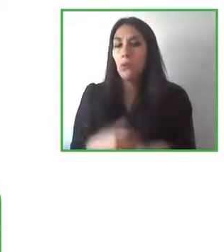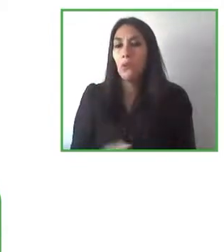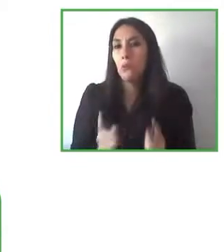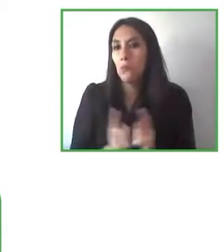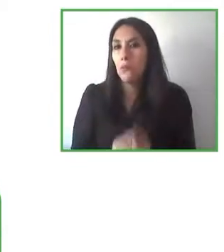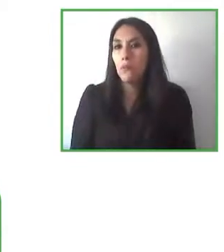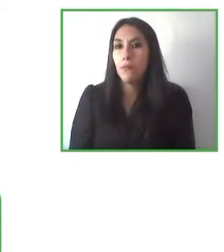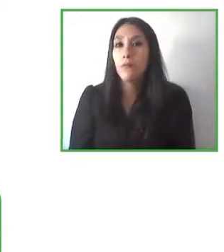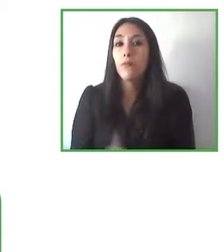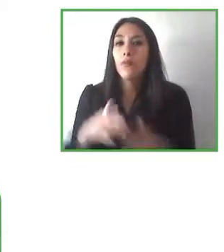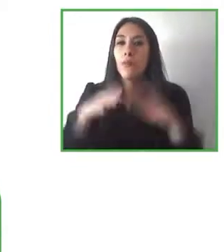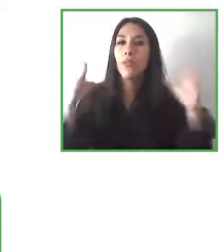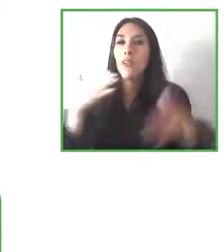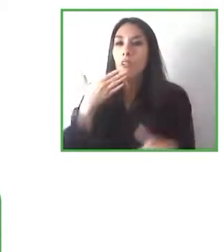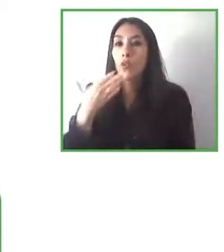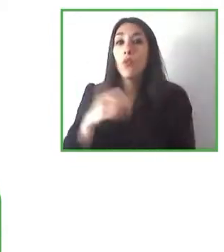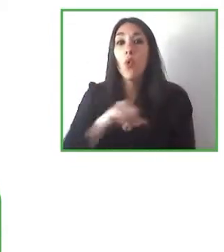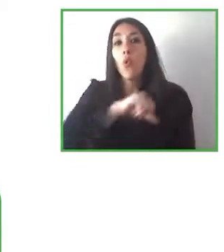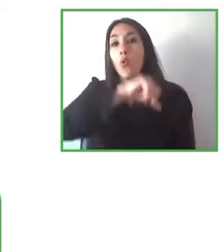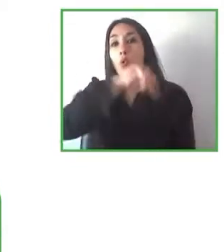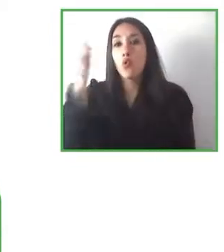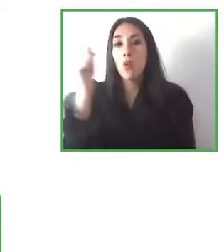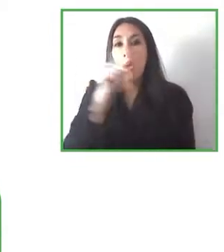siguientes preguntas para Claudio en este caso